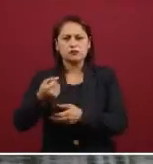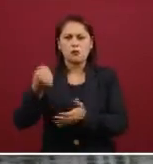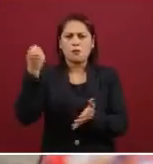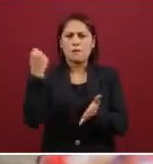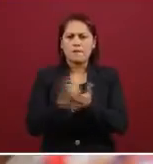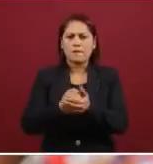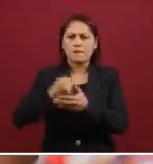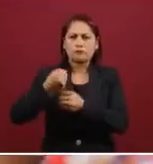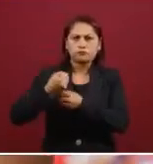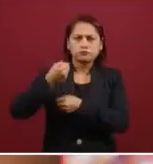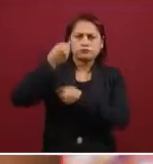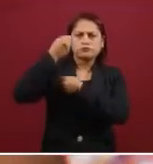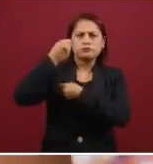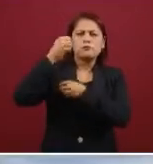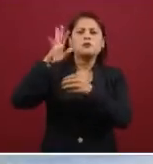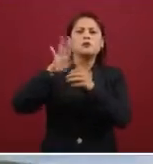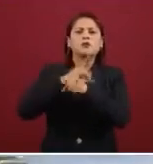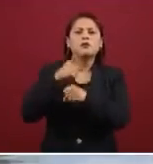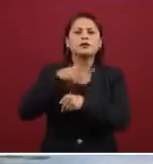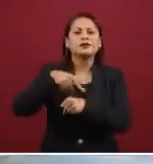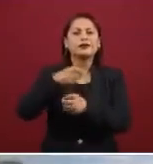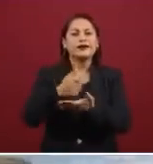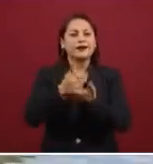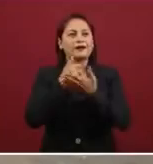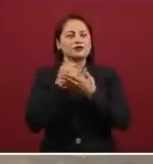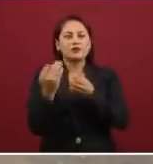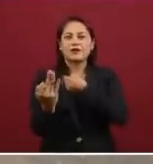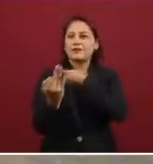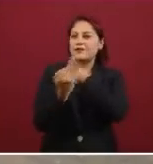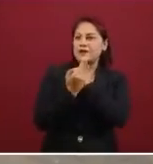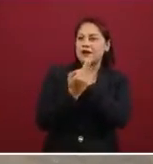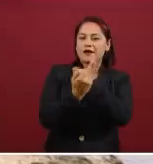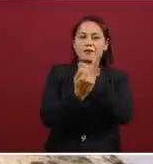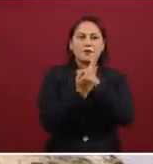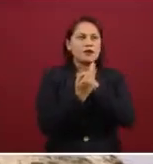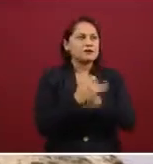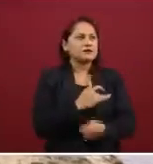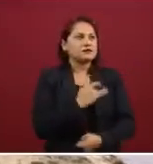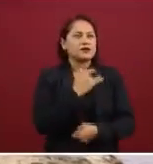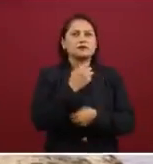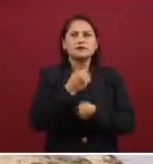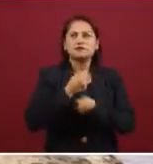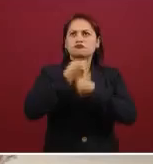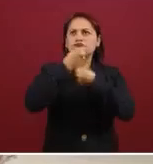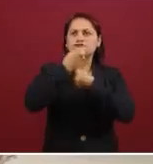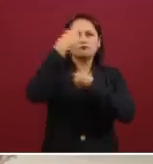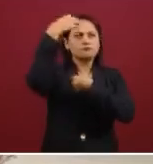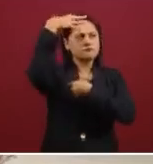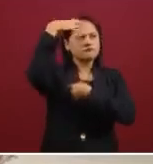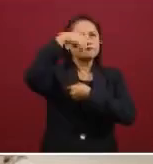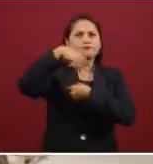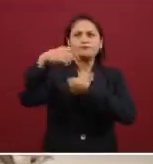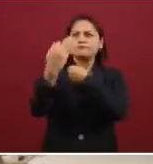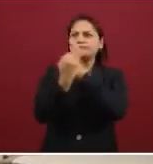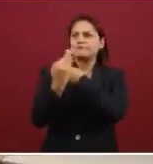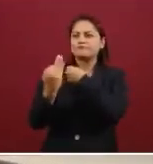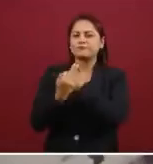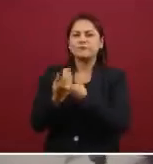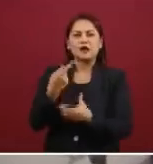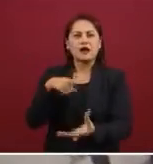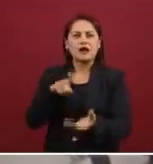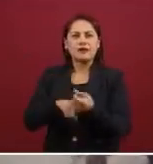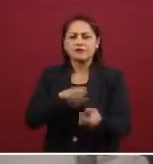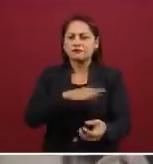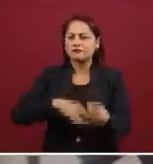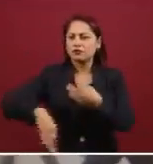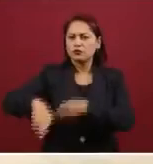prevención. Donde veas una sombrilla verde, ahí te van a atender, escucharán lo que piensas, sientes y vives. Te